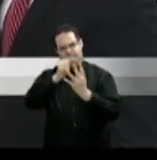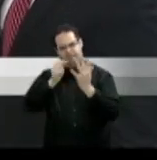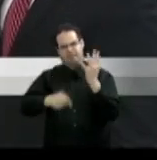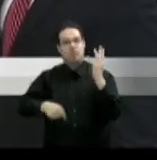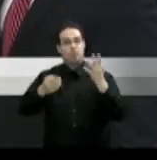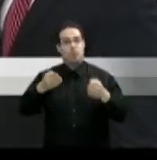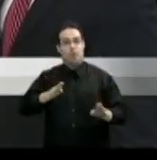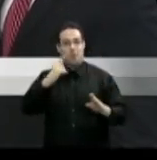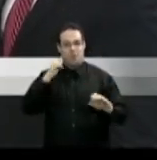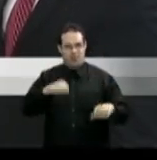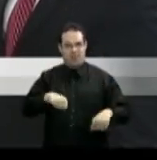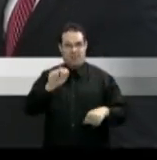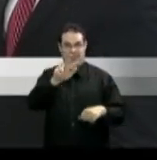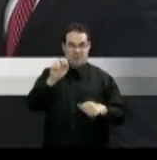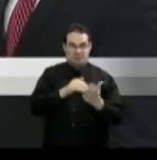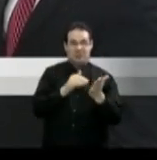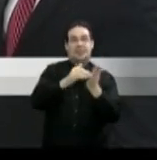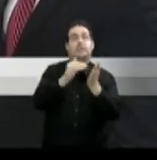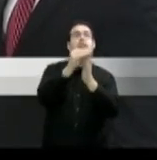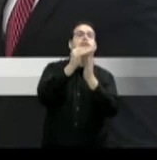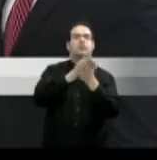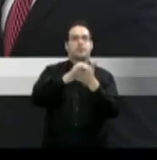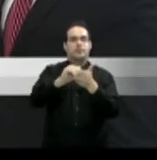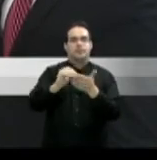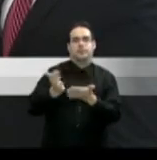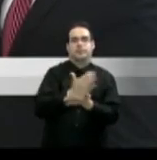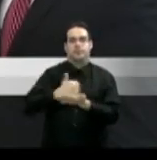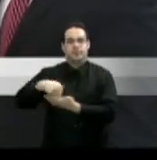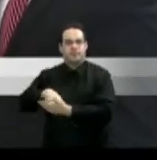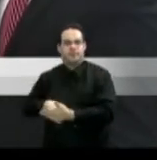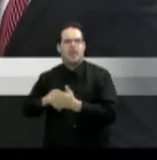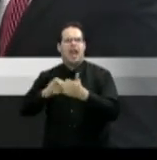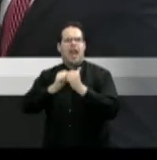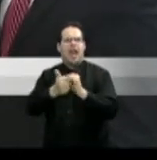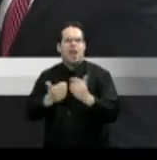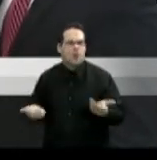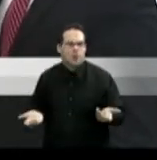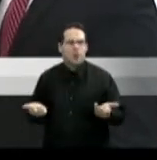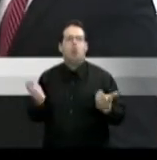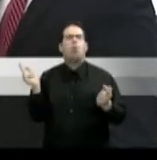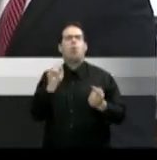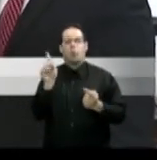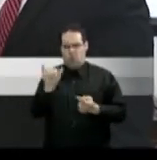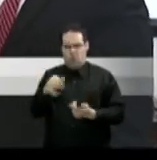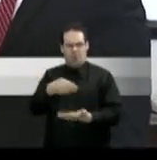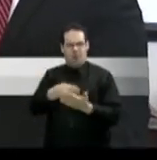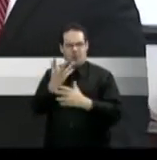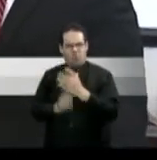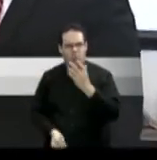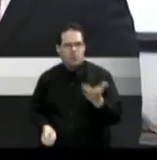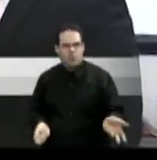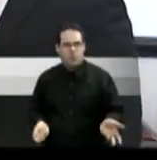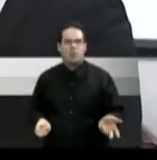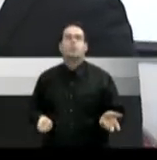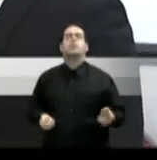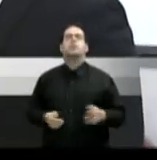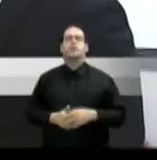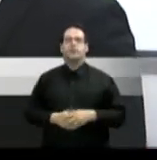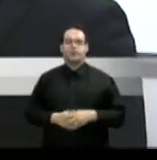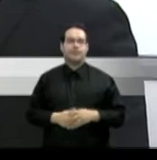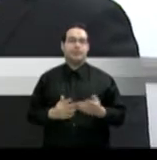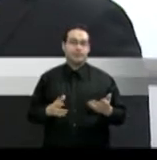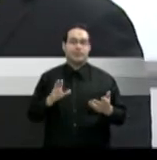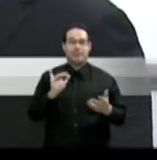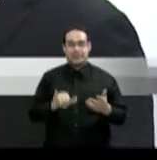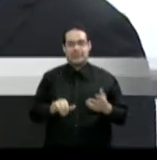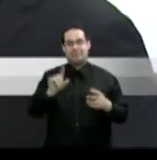millones de dólares no es mucho dinero en donde está ese dinero que son inversiones que paulatina no no es que